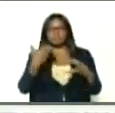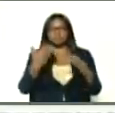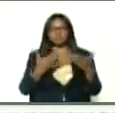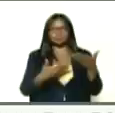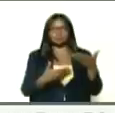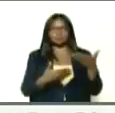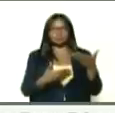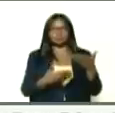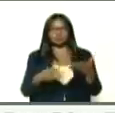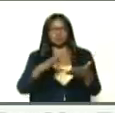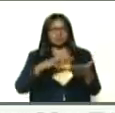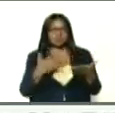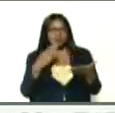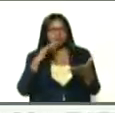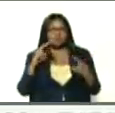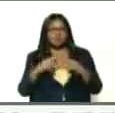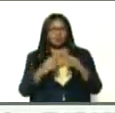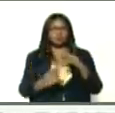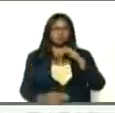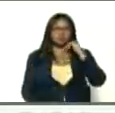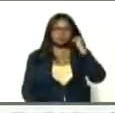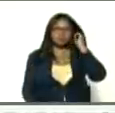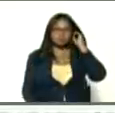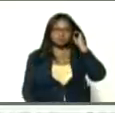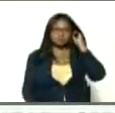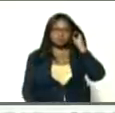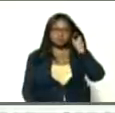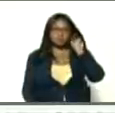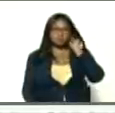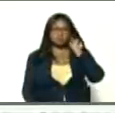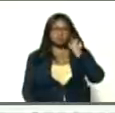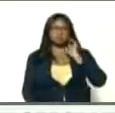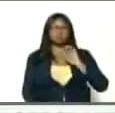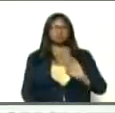no estás tú, Héctor Rodríguez, no te escapes, aquí te tengo,